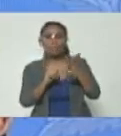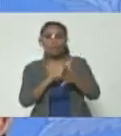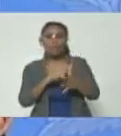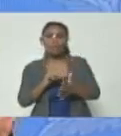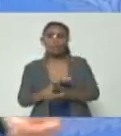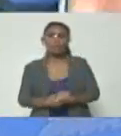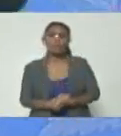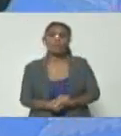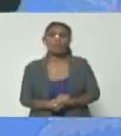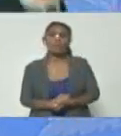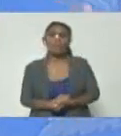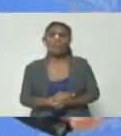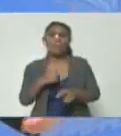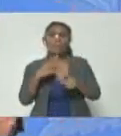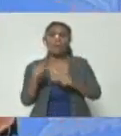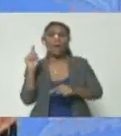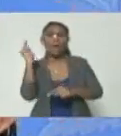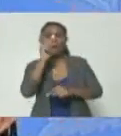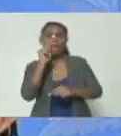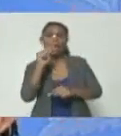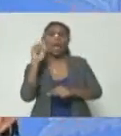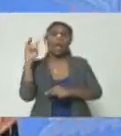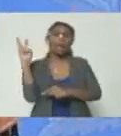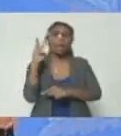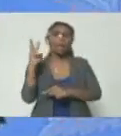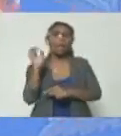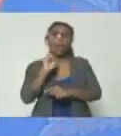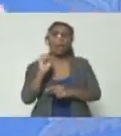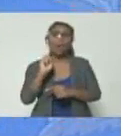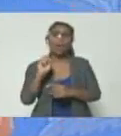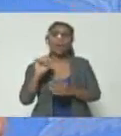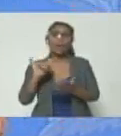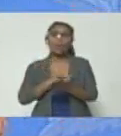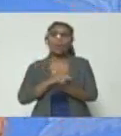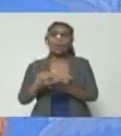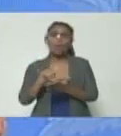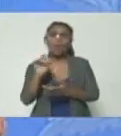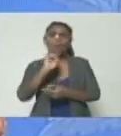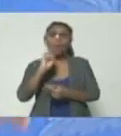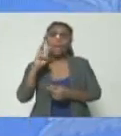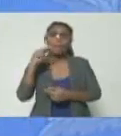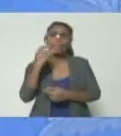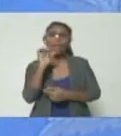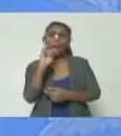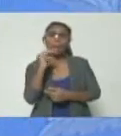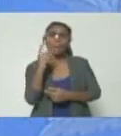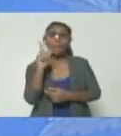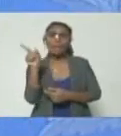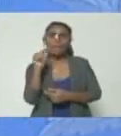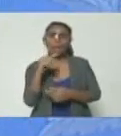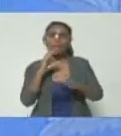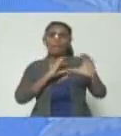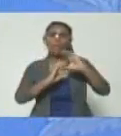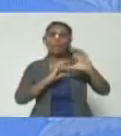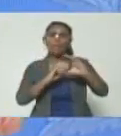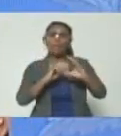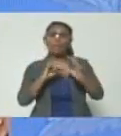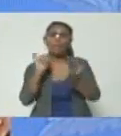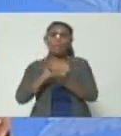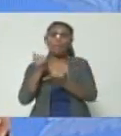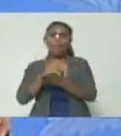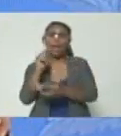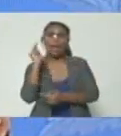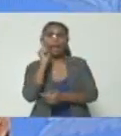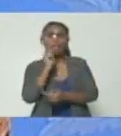Guevara y Leopoldo López pero en Washington o en Nueva York o en Miami imagínense por un momento estas conversaciones en Whatsapp pero allá